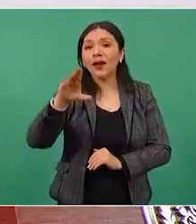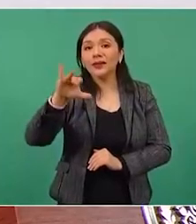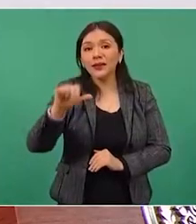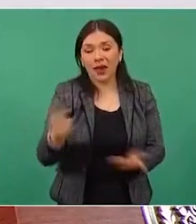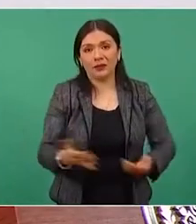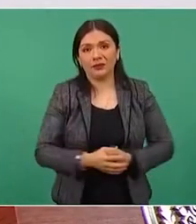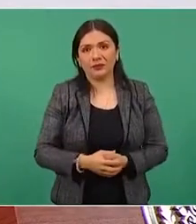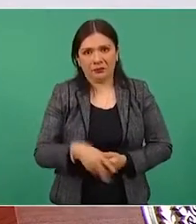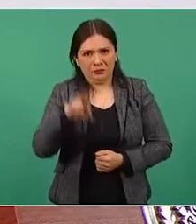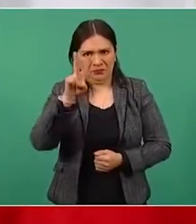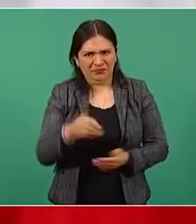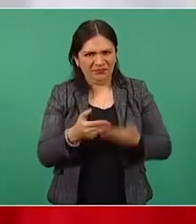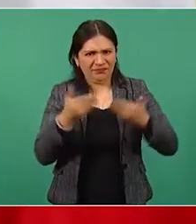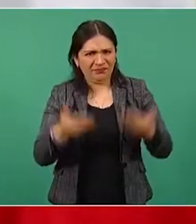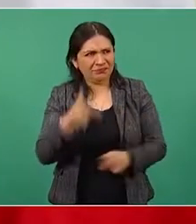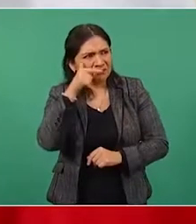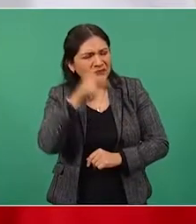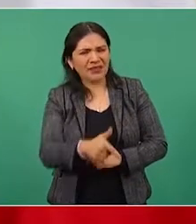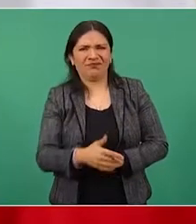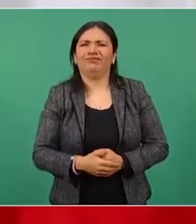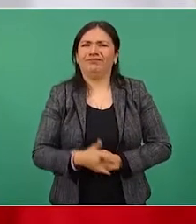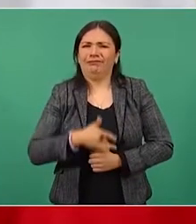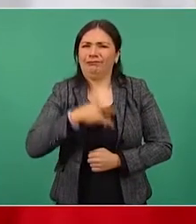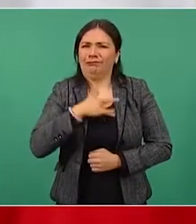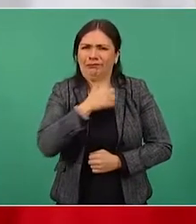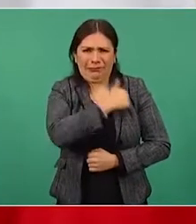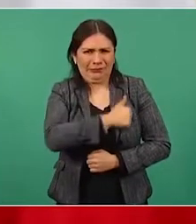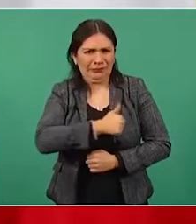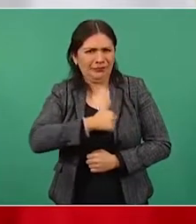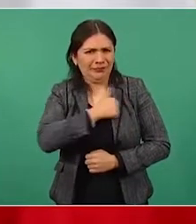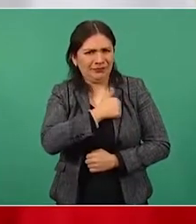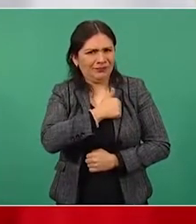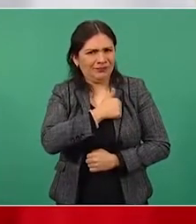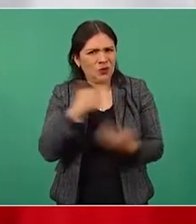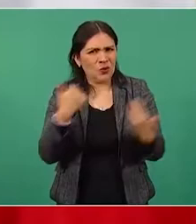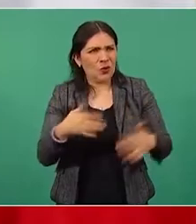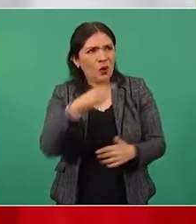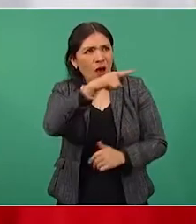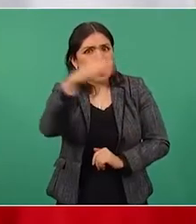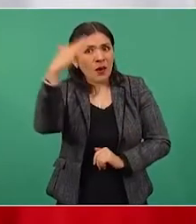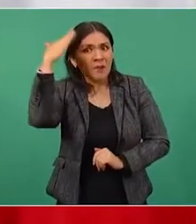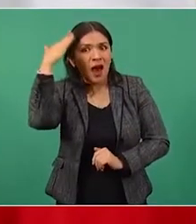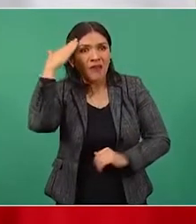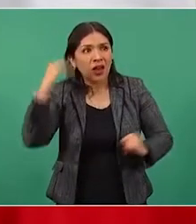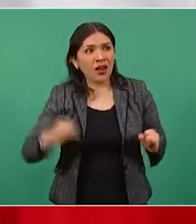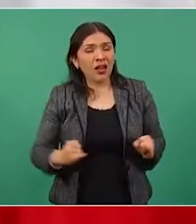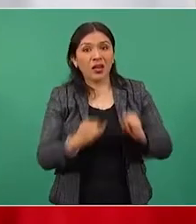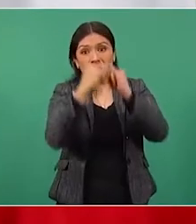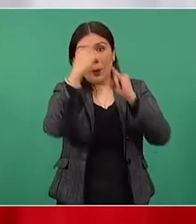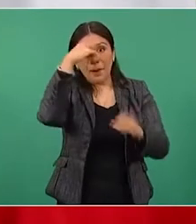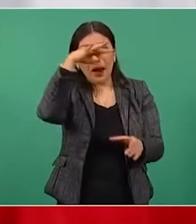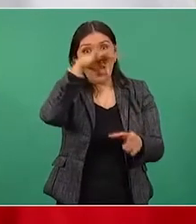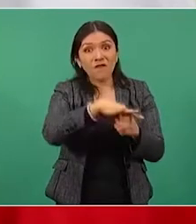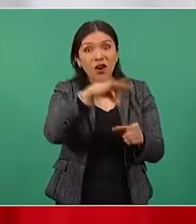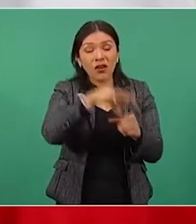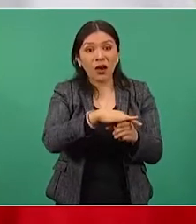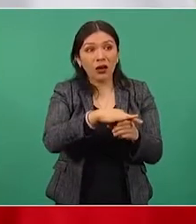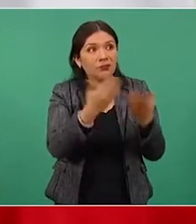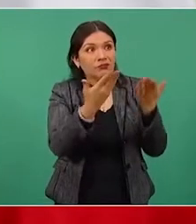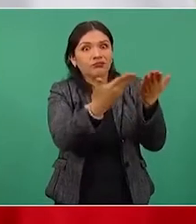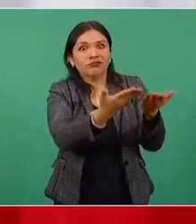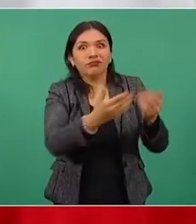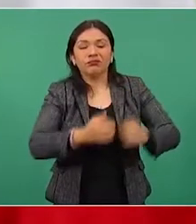Penoso que el órgano electoral de nuestro país, en de